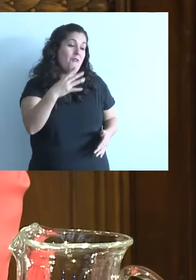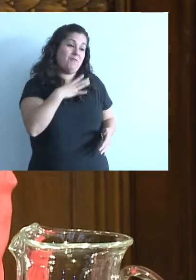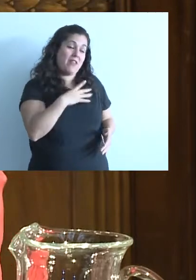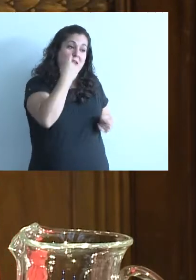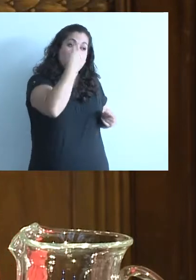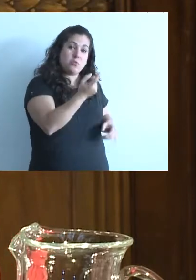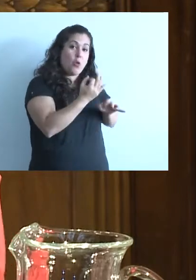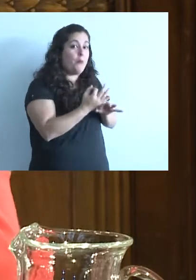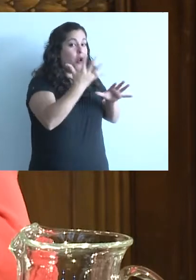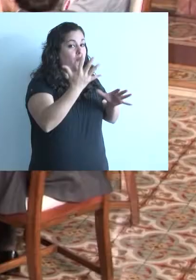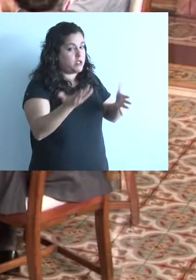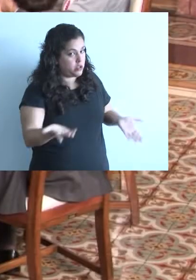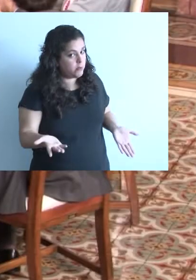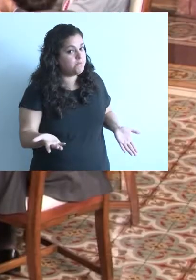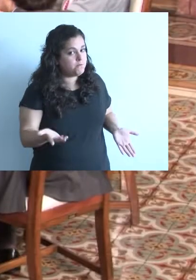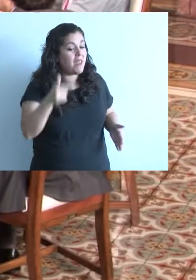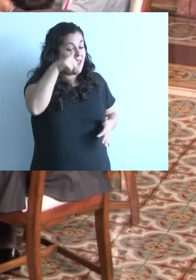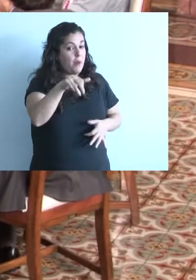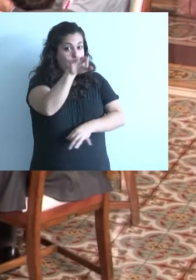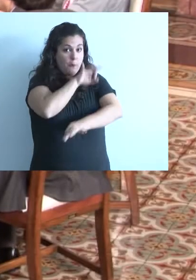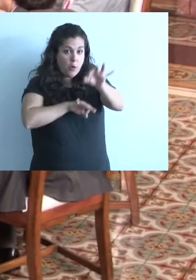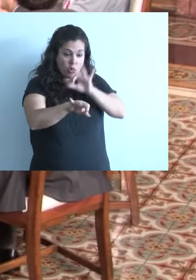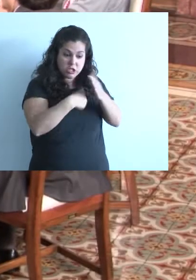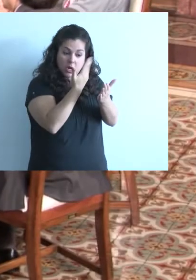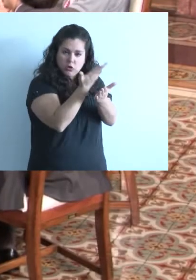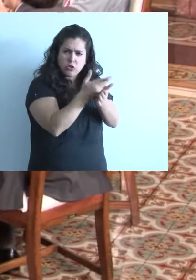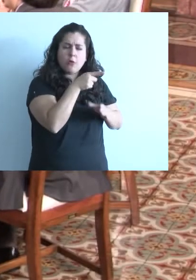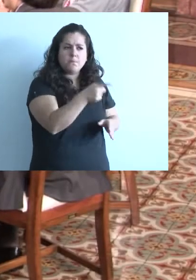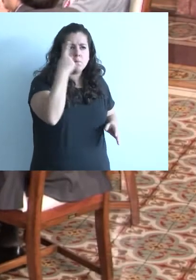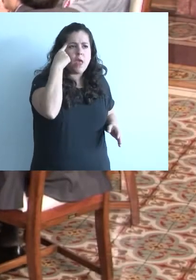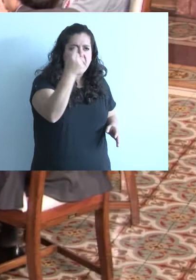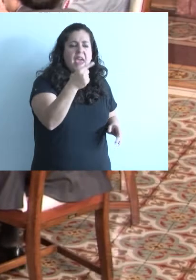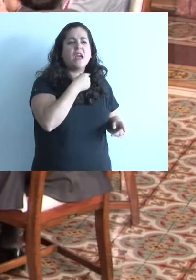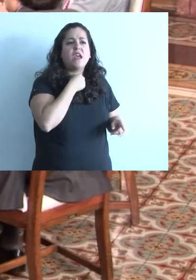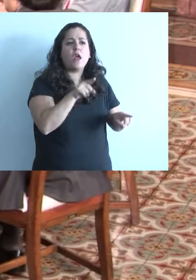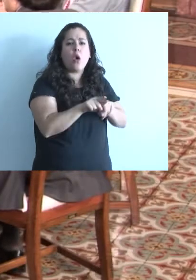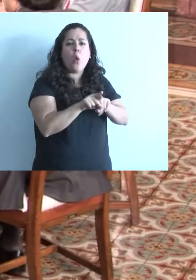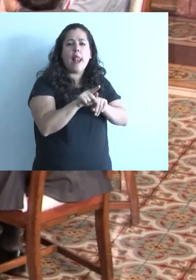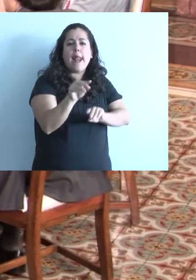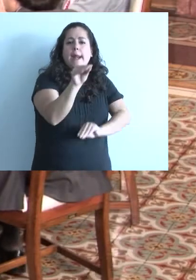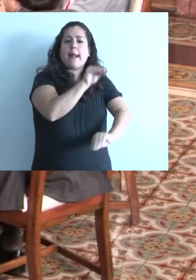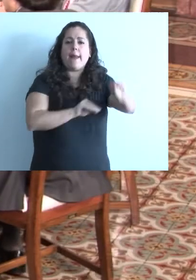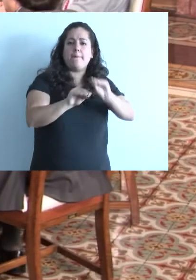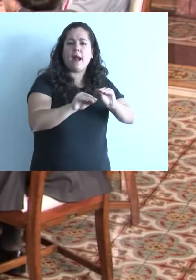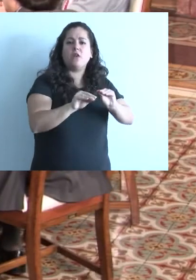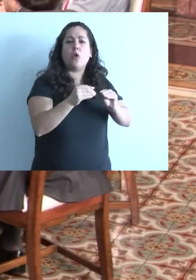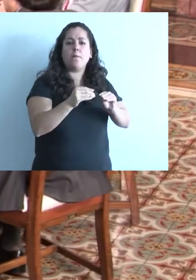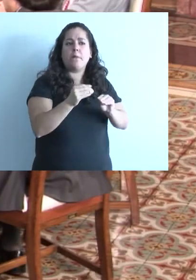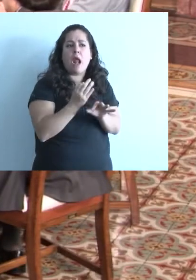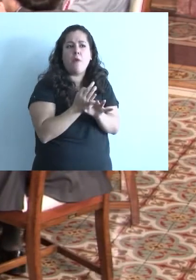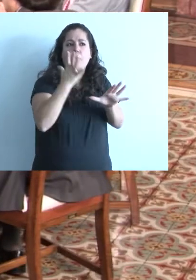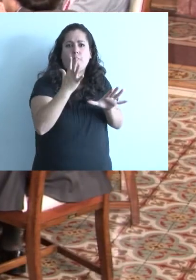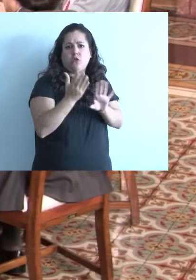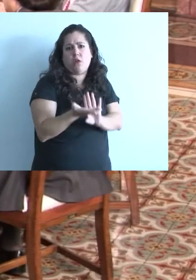la profesión. No, precisamente lo que se trata es de este proyecto, de una reparación a una profesión tan